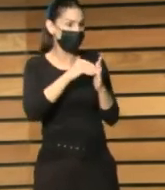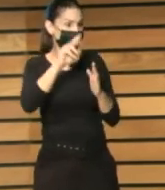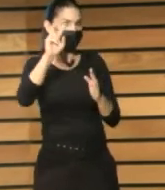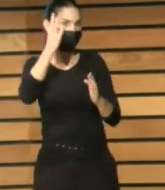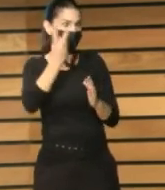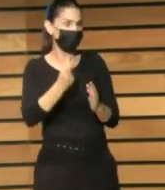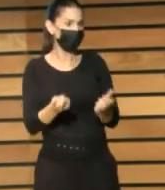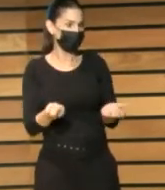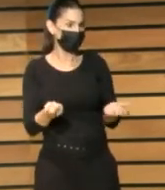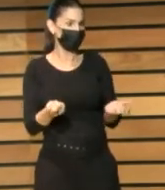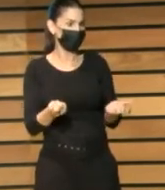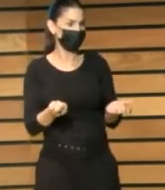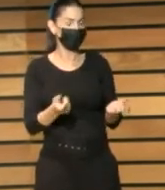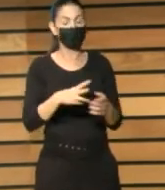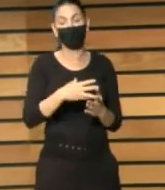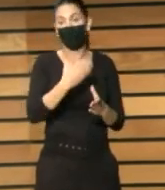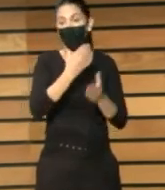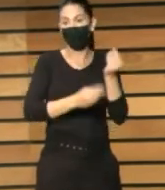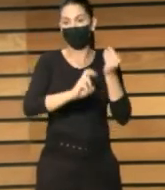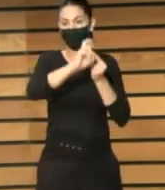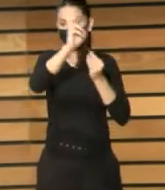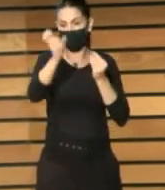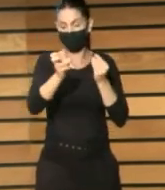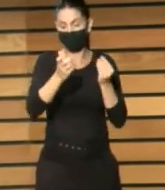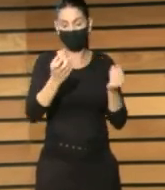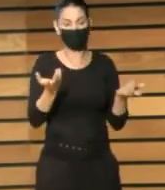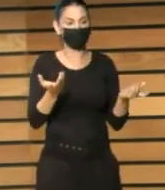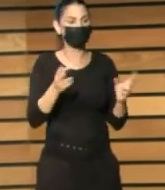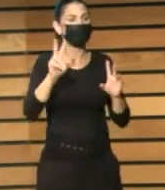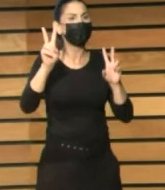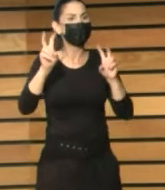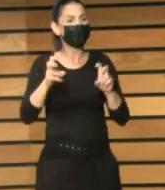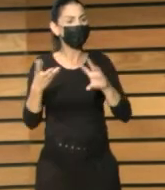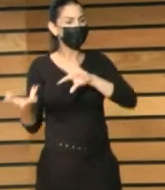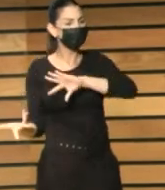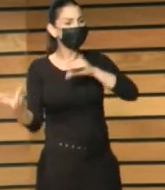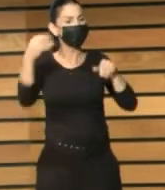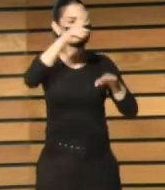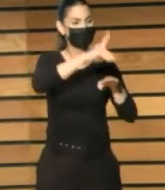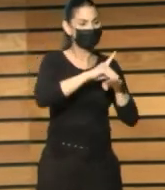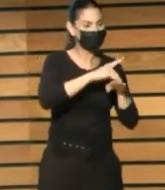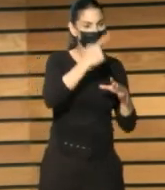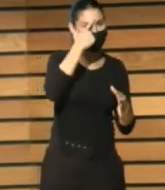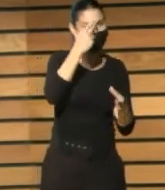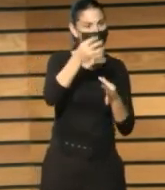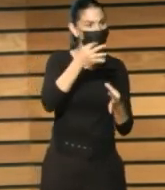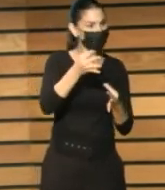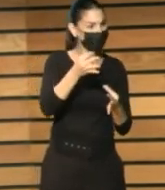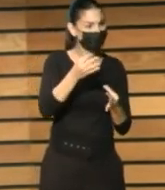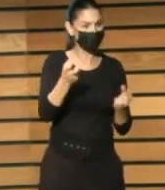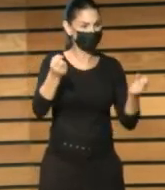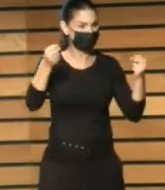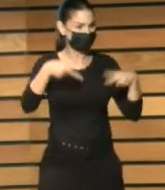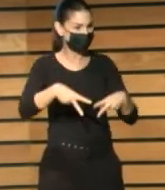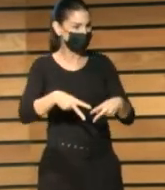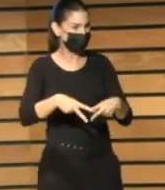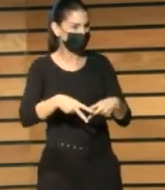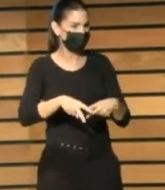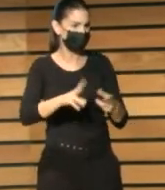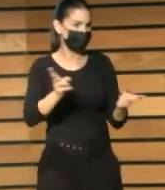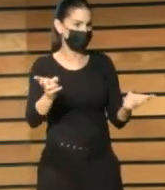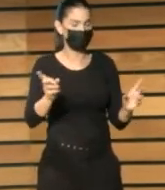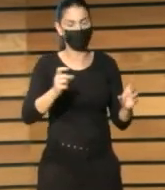Luego, otros errores que he recogido aquí son la digitalización sin metadatos. Esas imágenes son inmanejables.